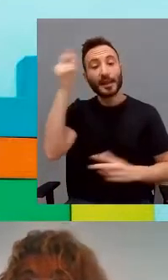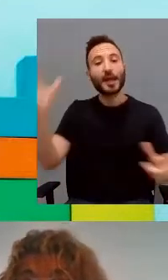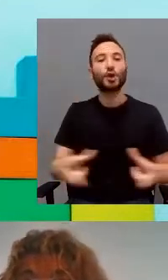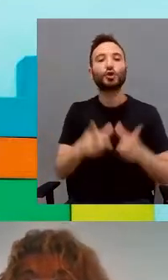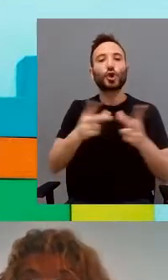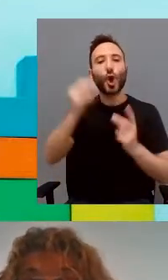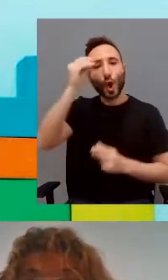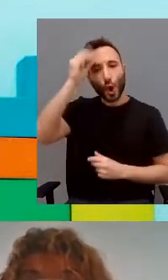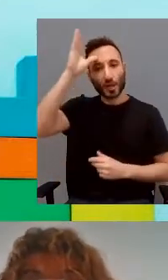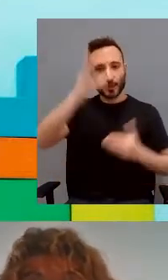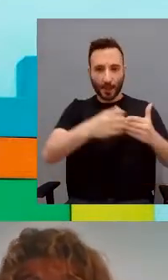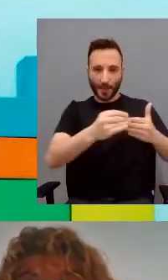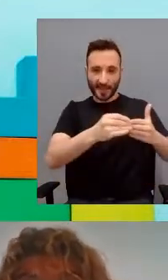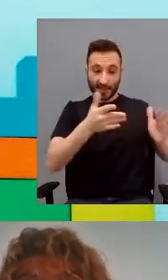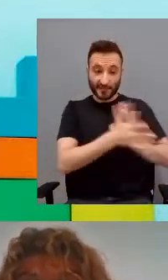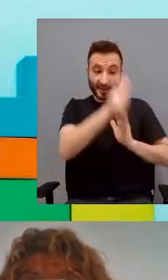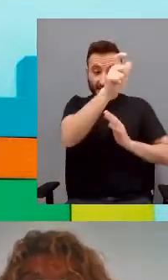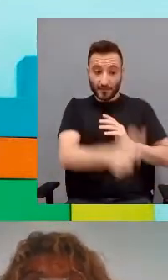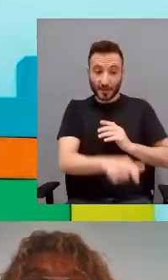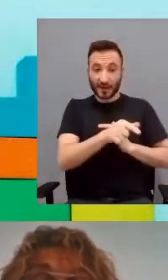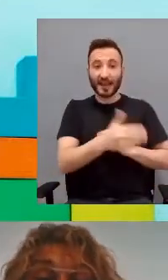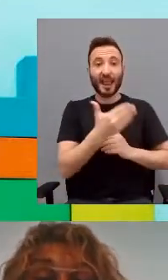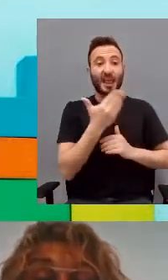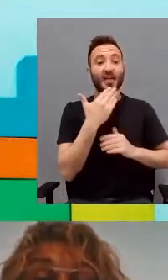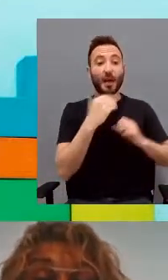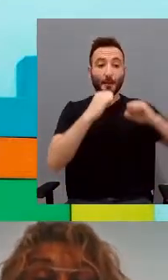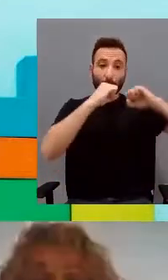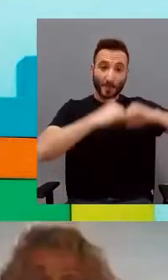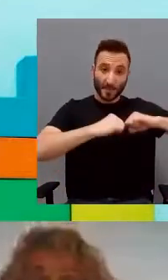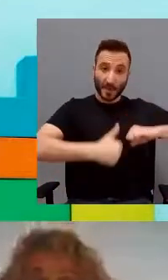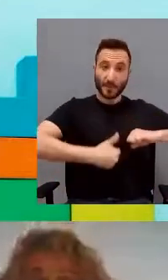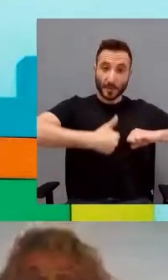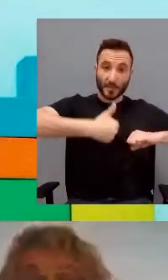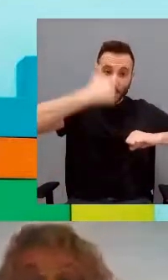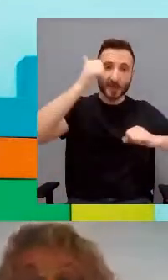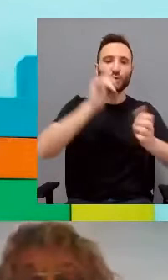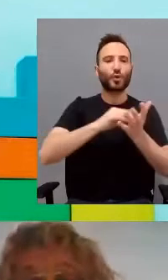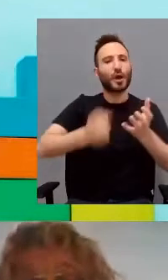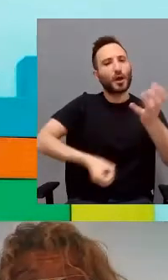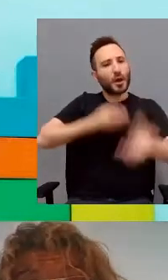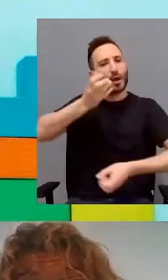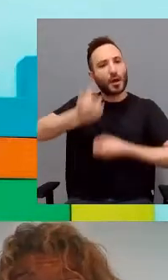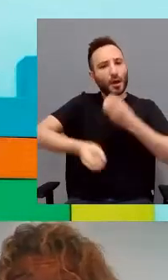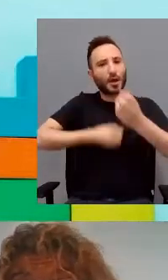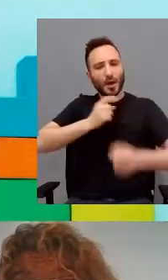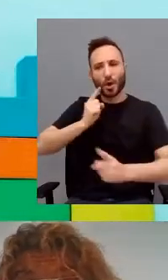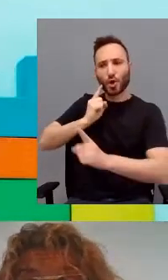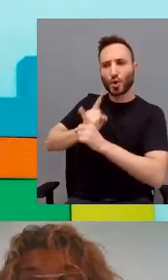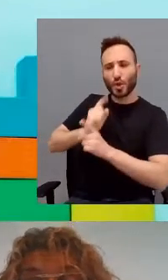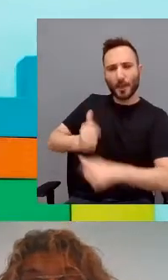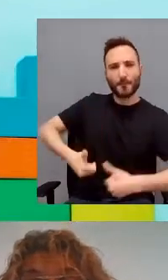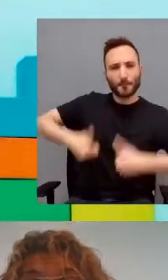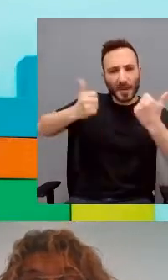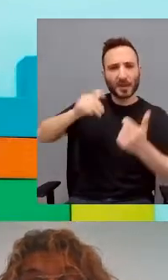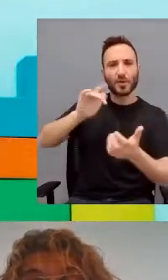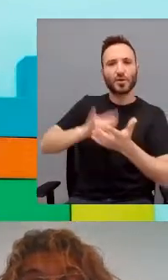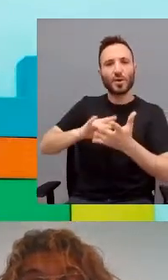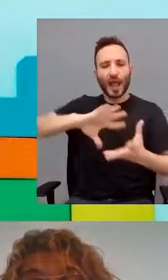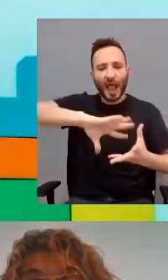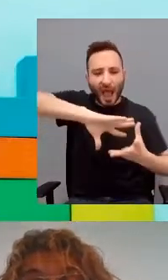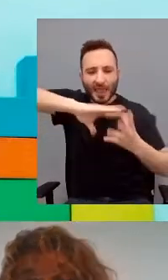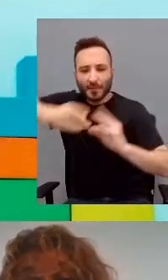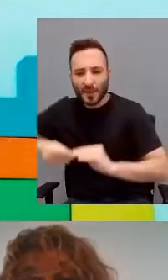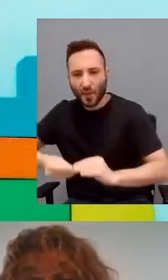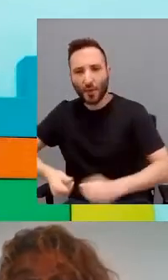paciente. Es decir, que cuanto más edad presenta el paciente más proposiciones se utiliza más comportamientos adaptativos narra